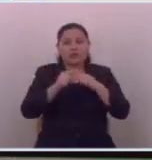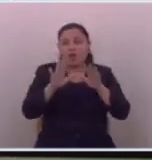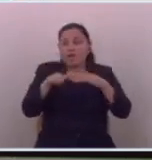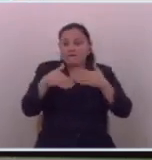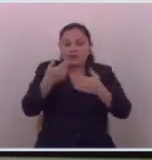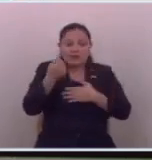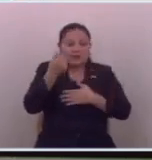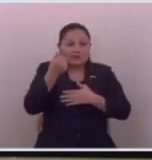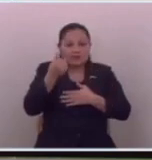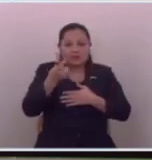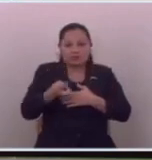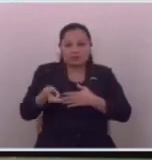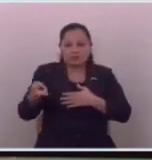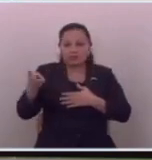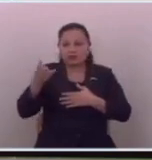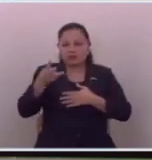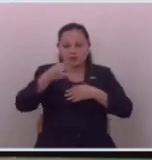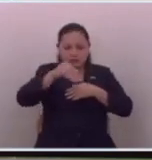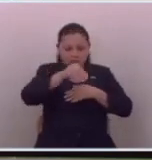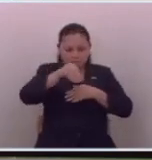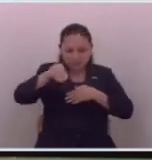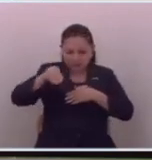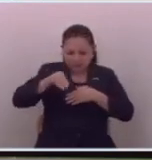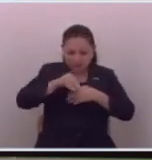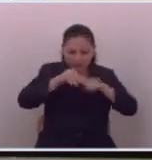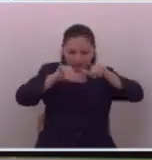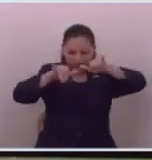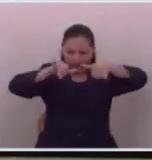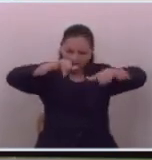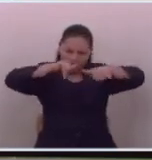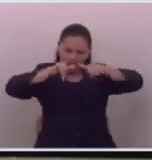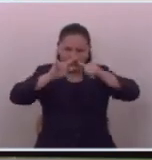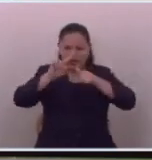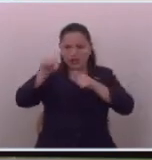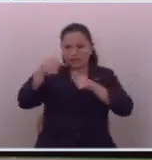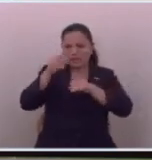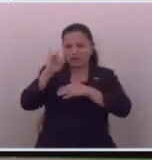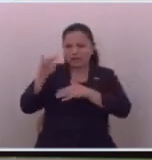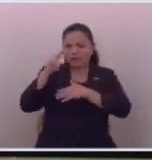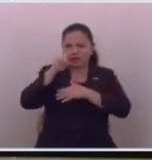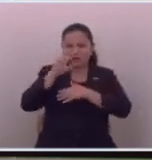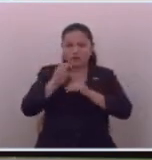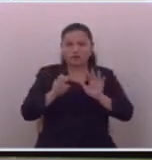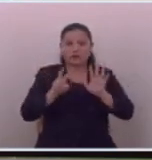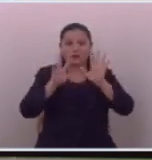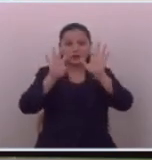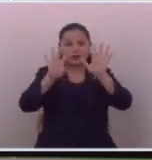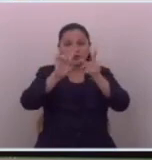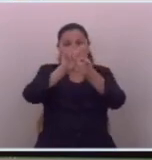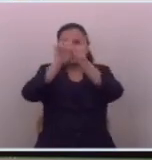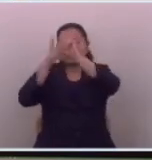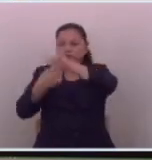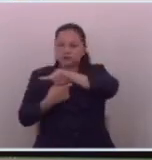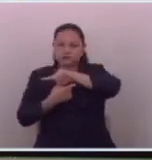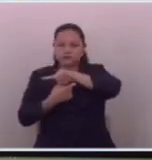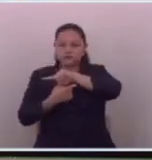hueso porque el tablero de ajedrez en este país a partir del primero de junio del 2019 les cambió